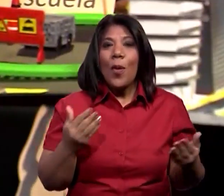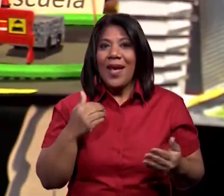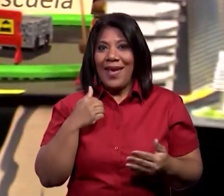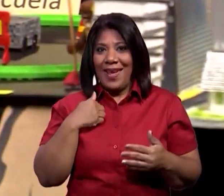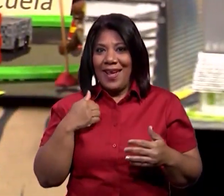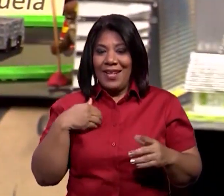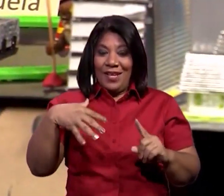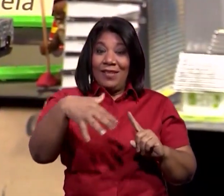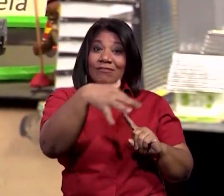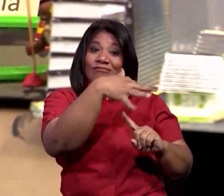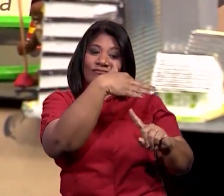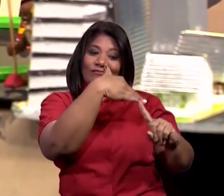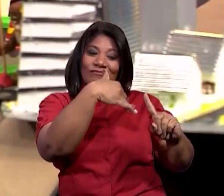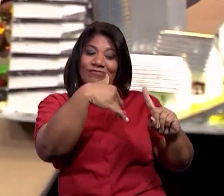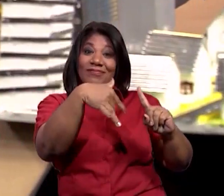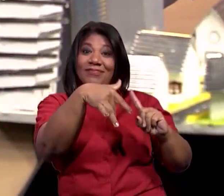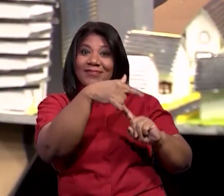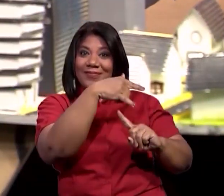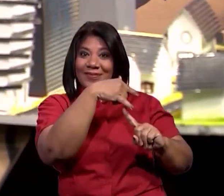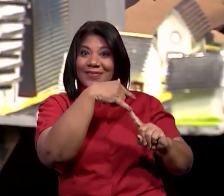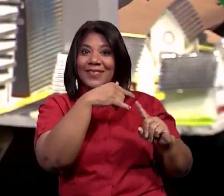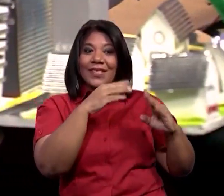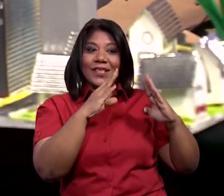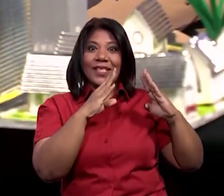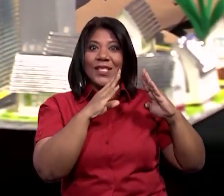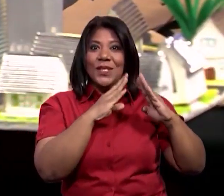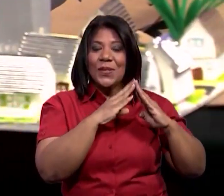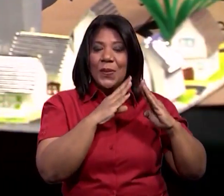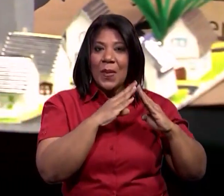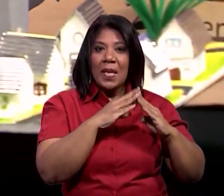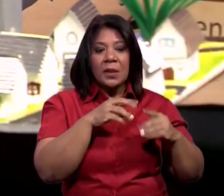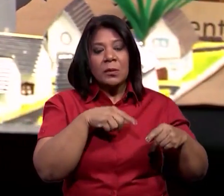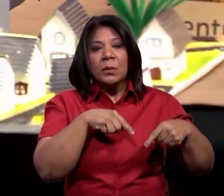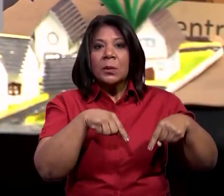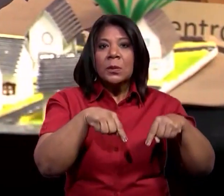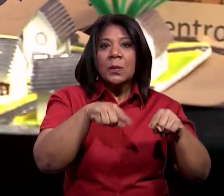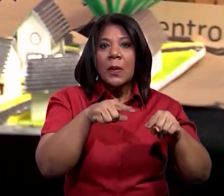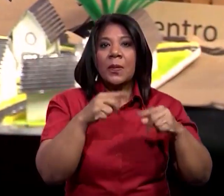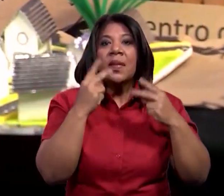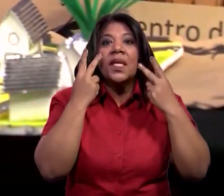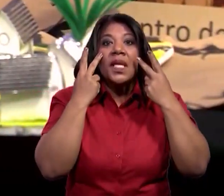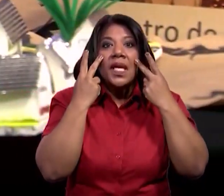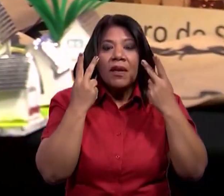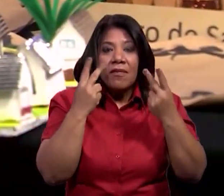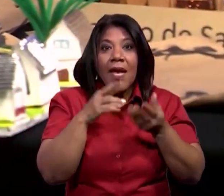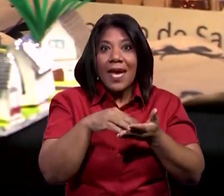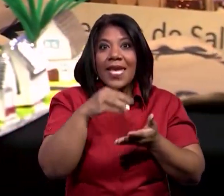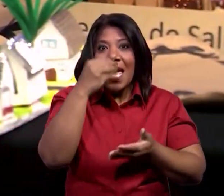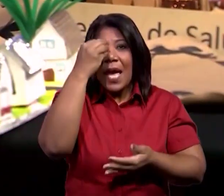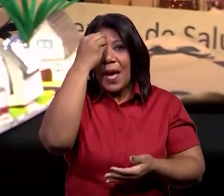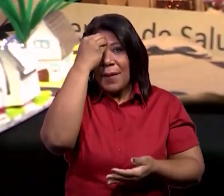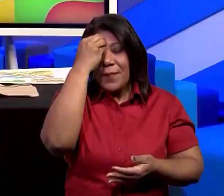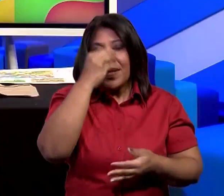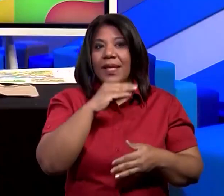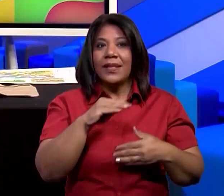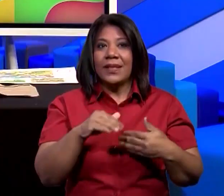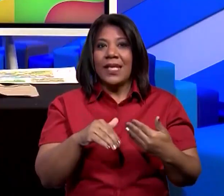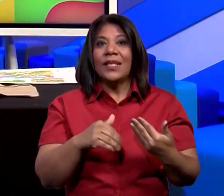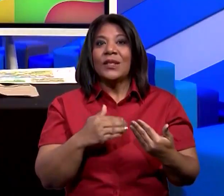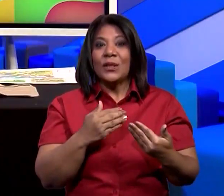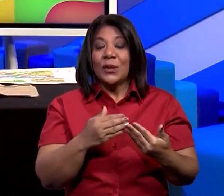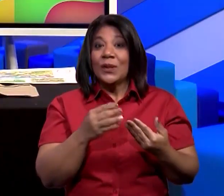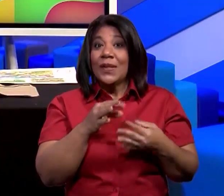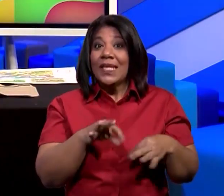alrededor de su casa. Donde él vive, en la comunidad donde él vive. Y todas esas cosas,